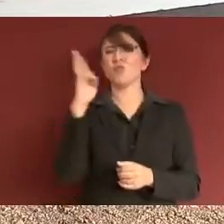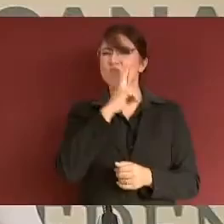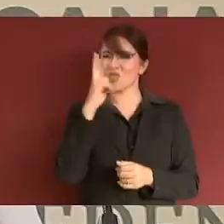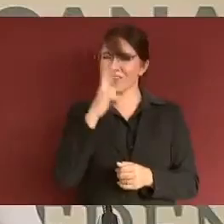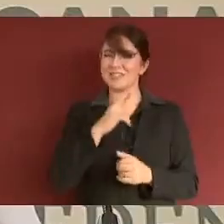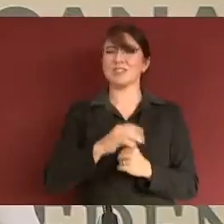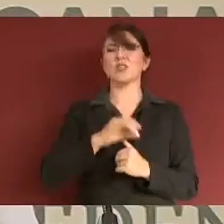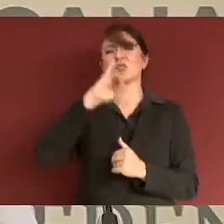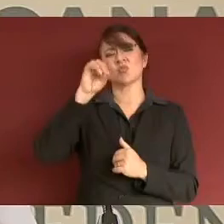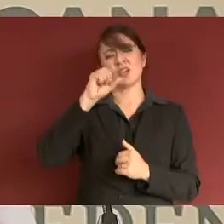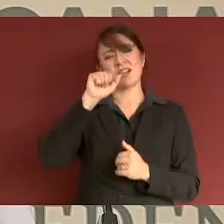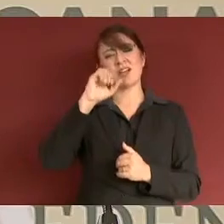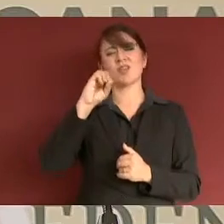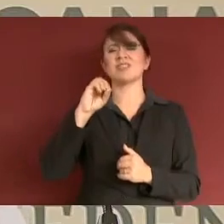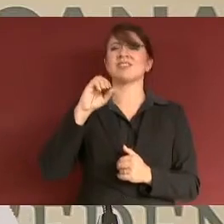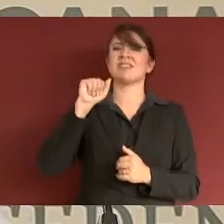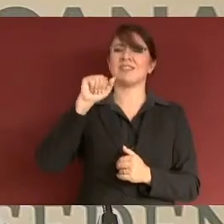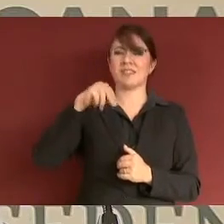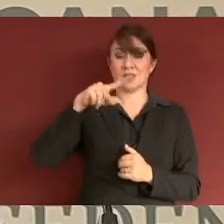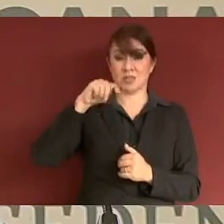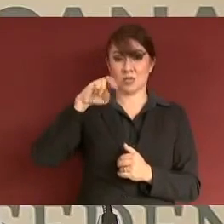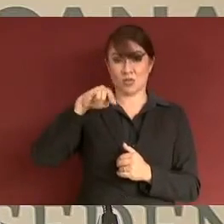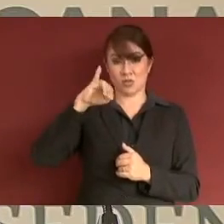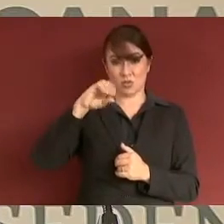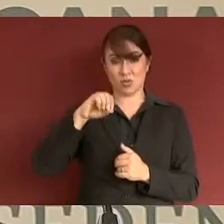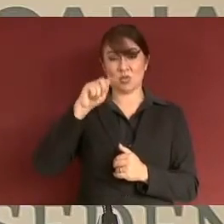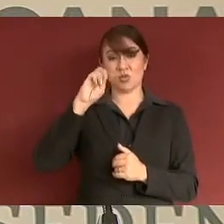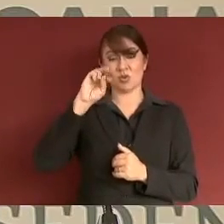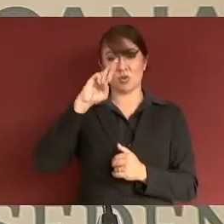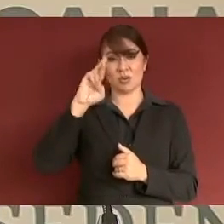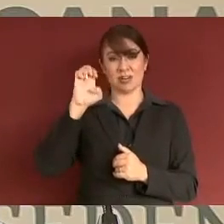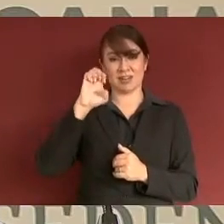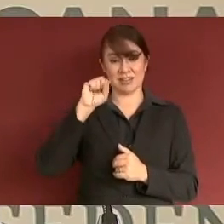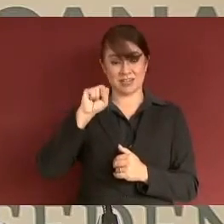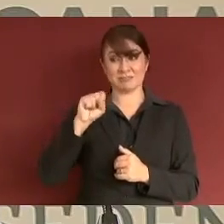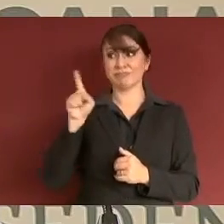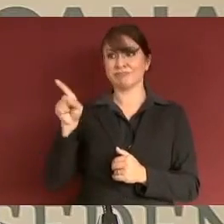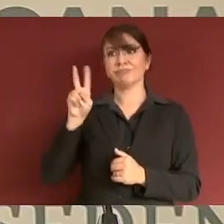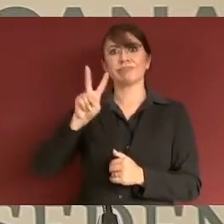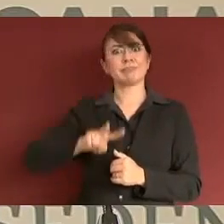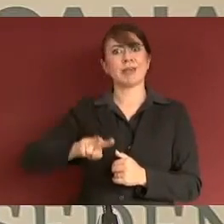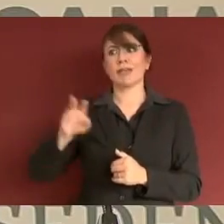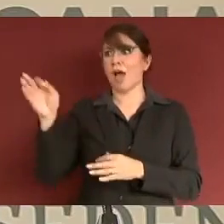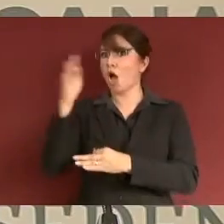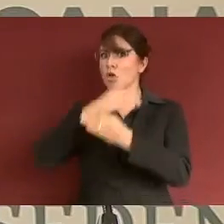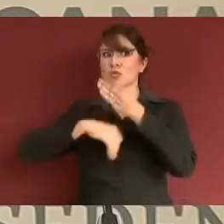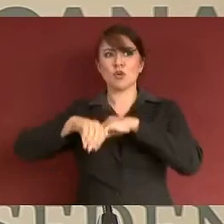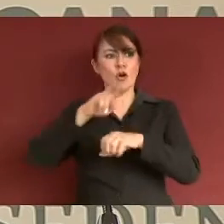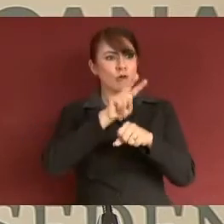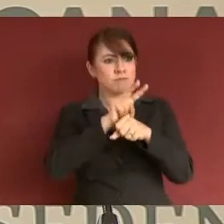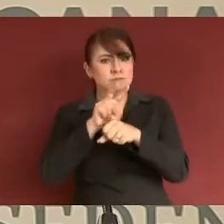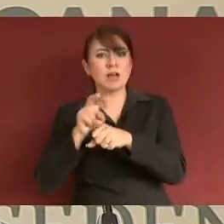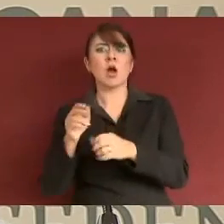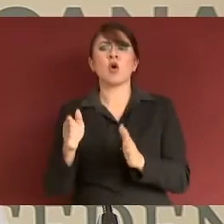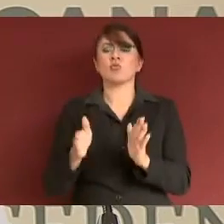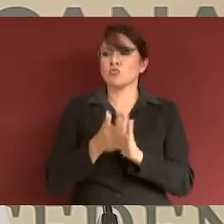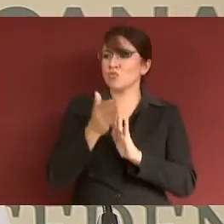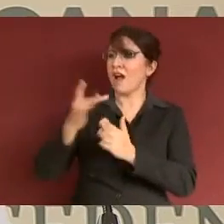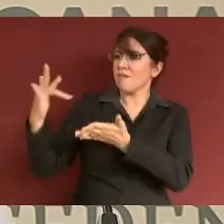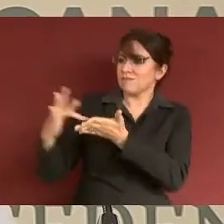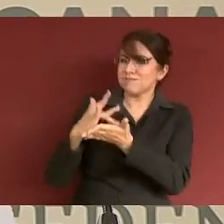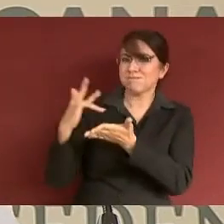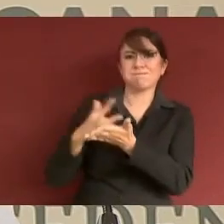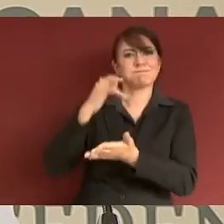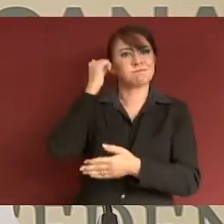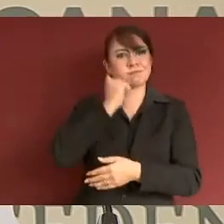a Joao Antonio Torres Nueva, que nos ha dado al ojo a todos los constructores. Muchas gracias por su apoyo. También ha